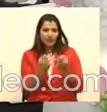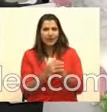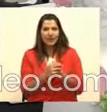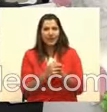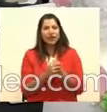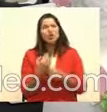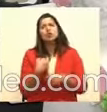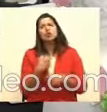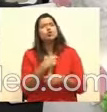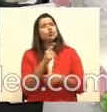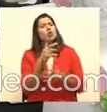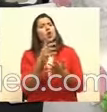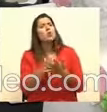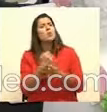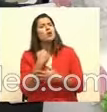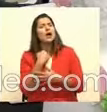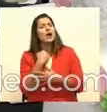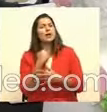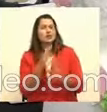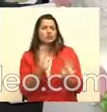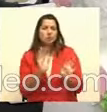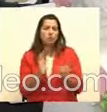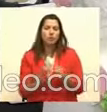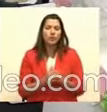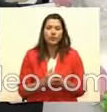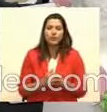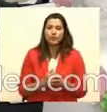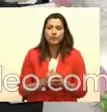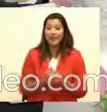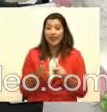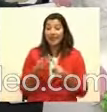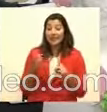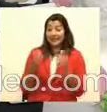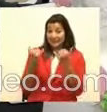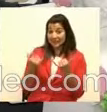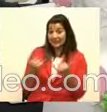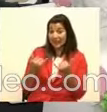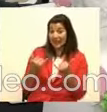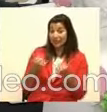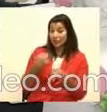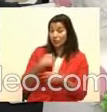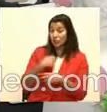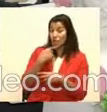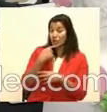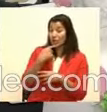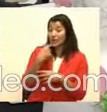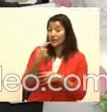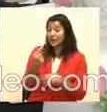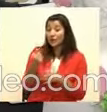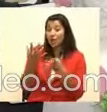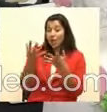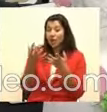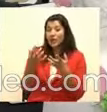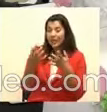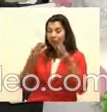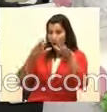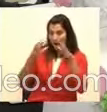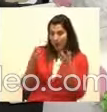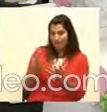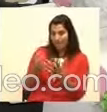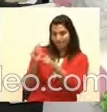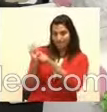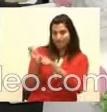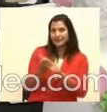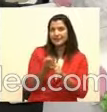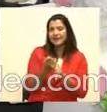más cara en 7,000 colones. No, es más, desde ya le digo que voy a hacer la piñata de la fiesta, amigo, que obviamente no